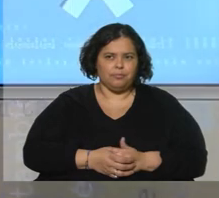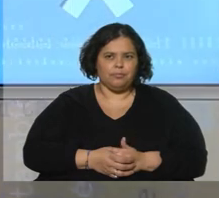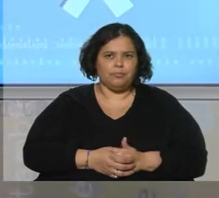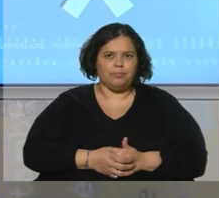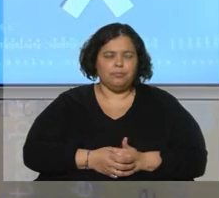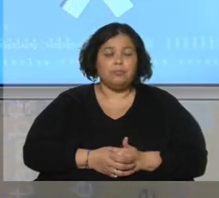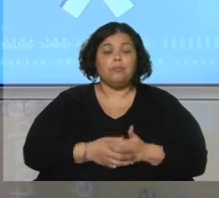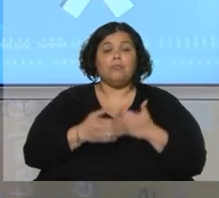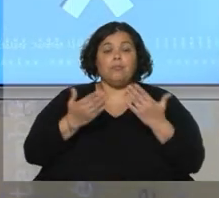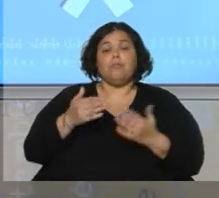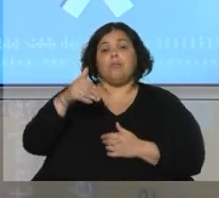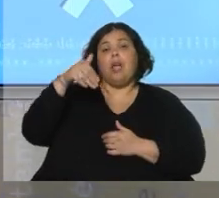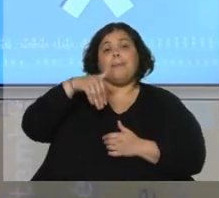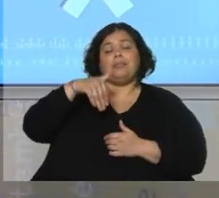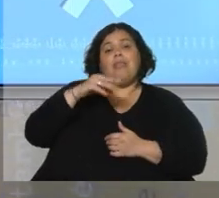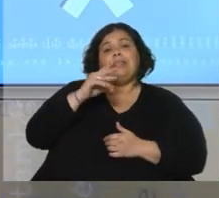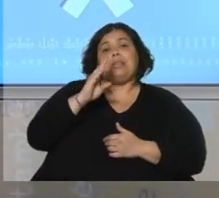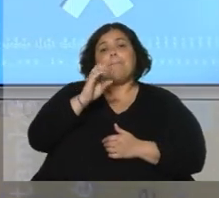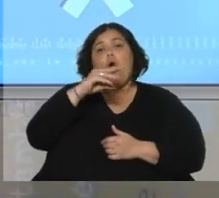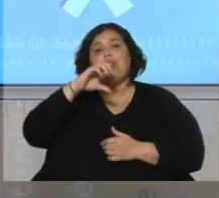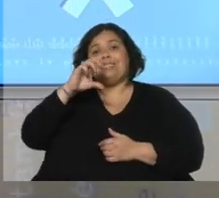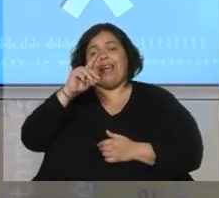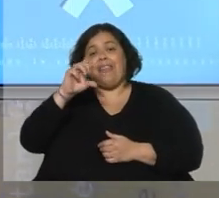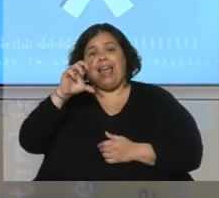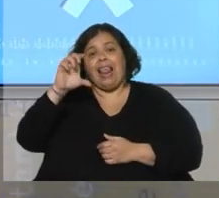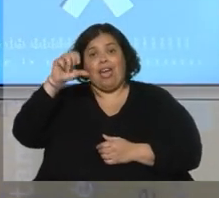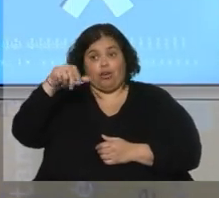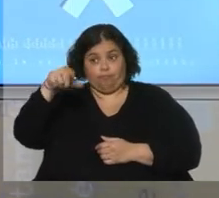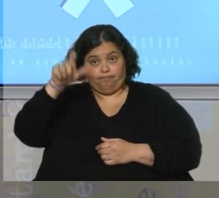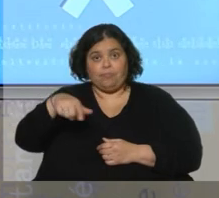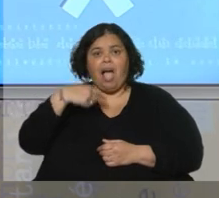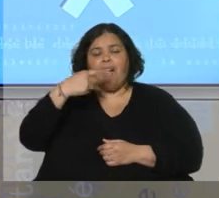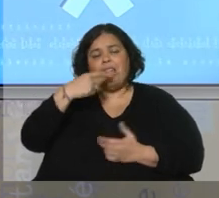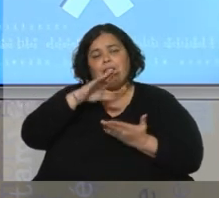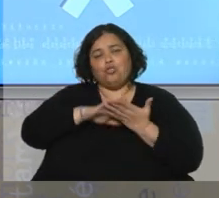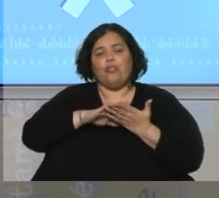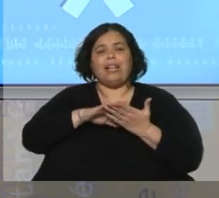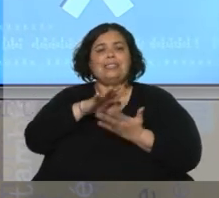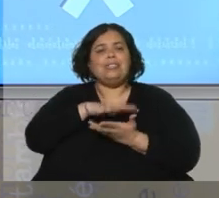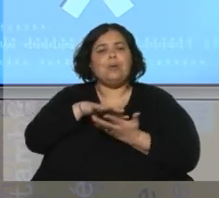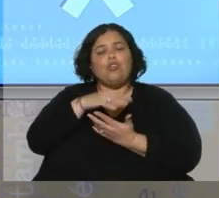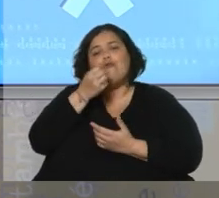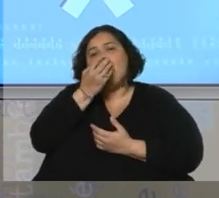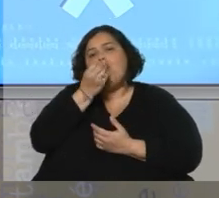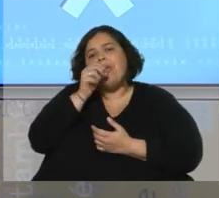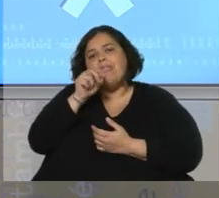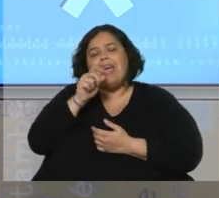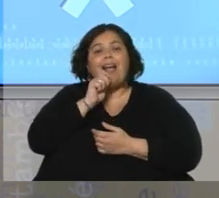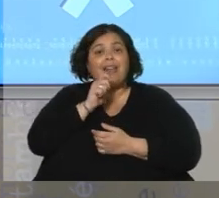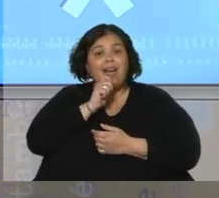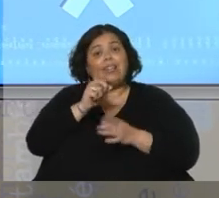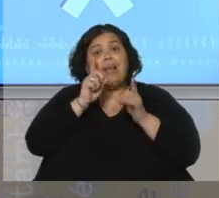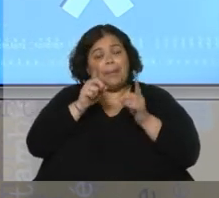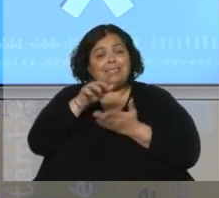Ahí teníamos a Mercedes Ponce de León hablando sobre el estado de situación de las flores de cannabis para uso medicinal, el estado de situación también de los